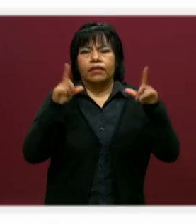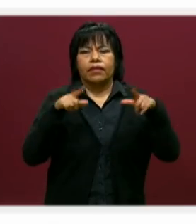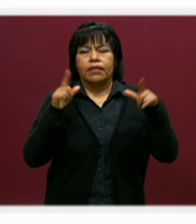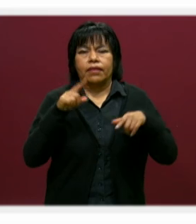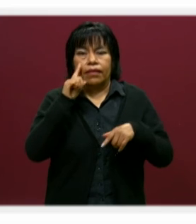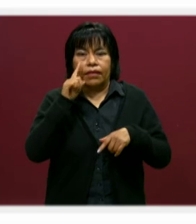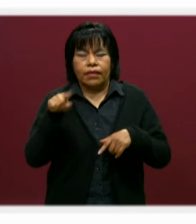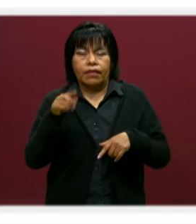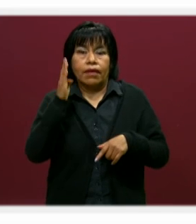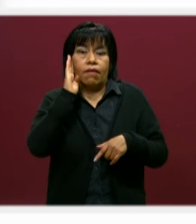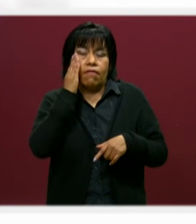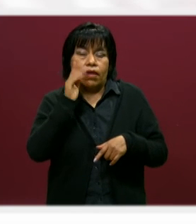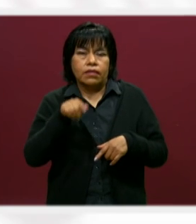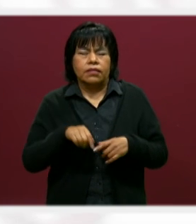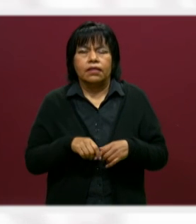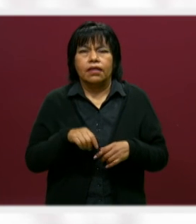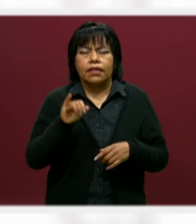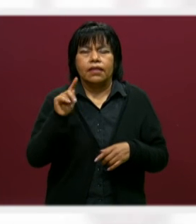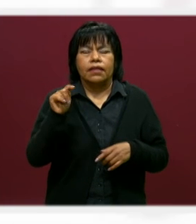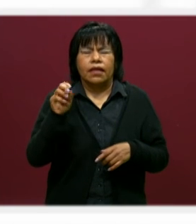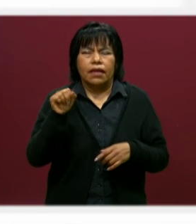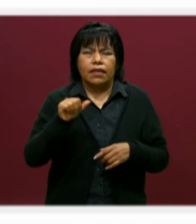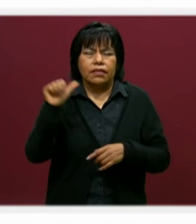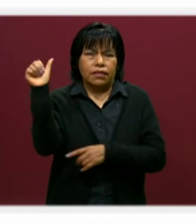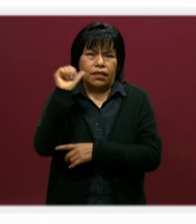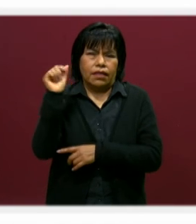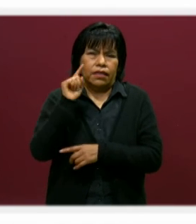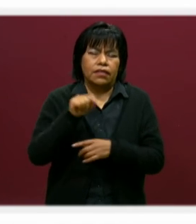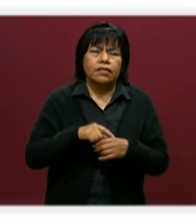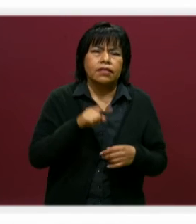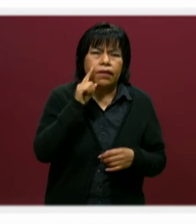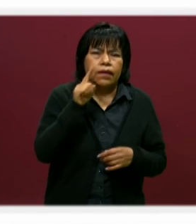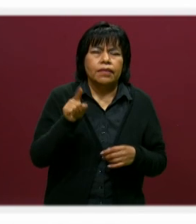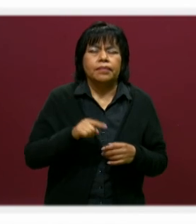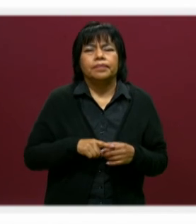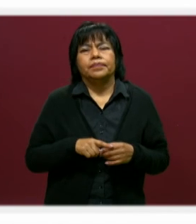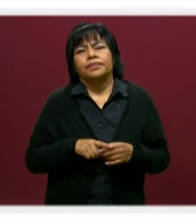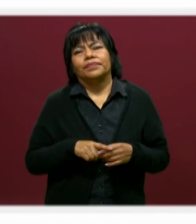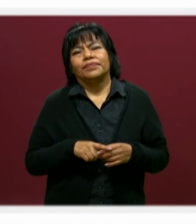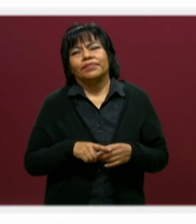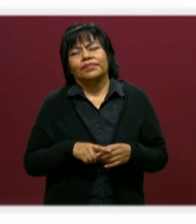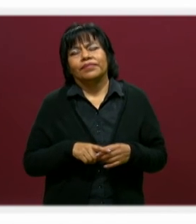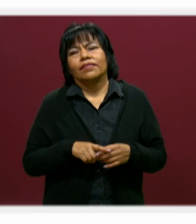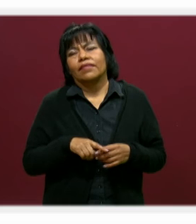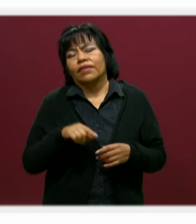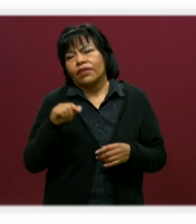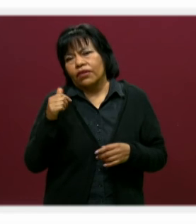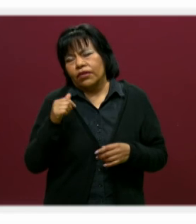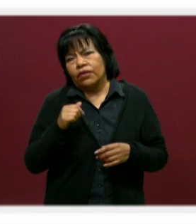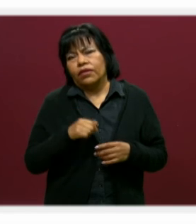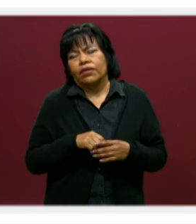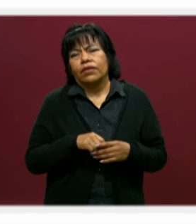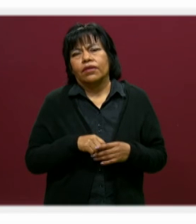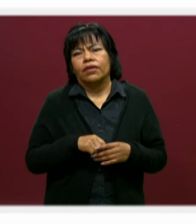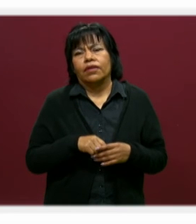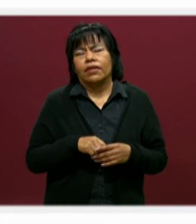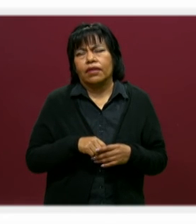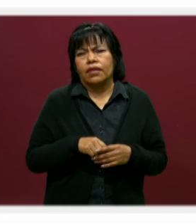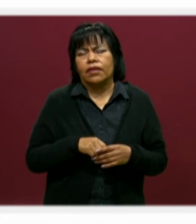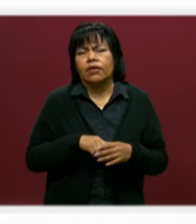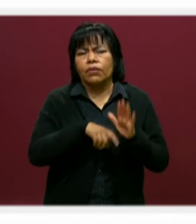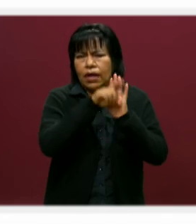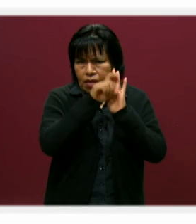de Facebook, que es la ITS Atlisco. Ajá, en Twitter también, También tenemos un Twitter, Tech Atlisco,